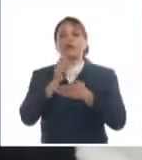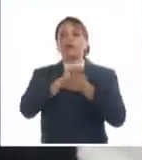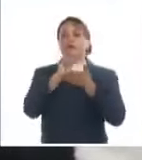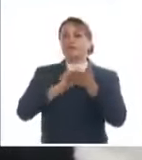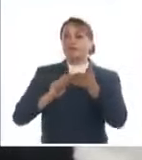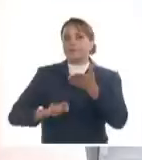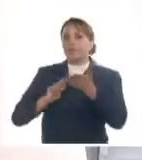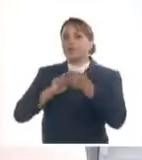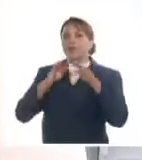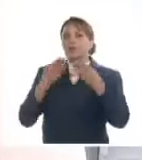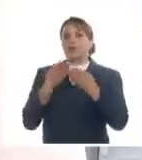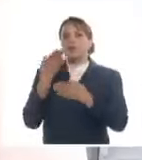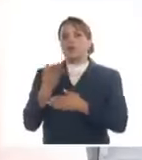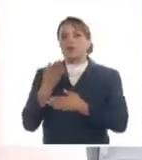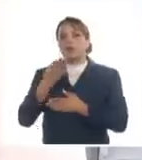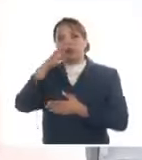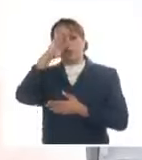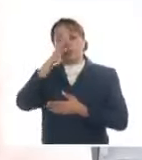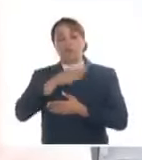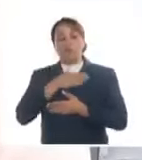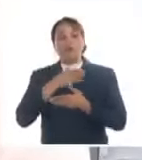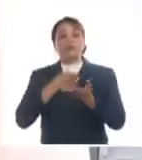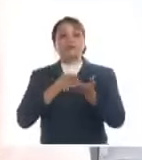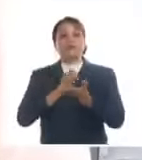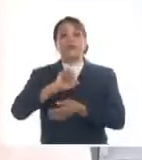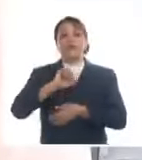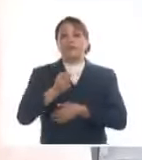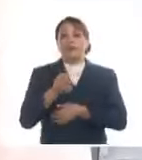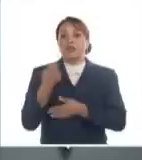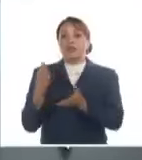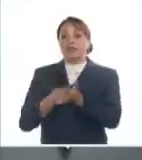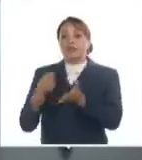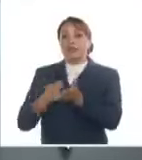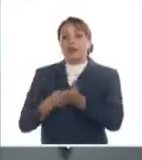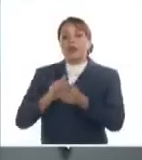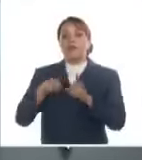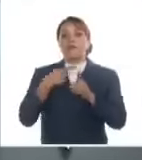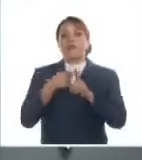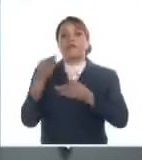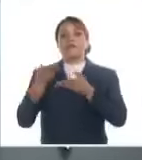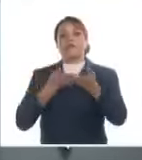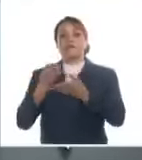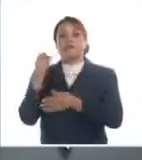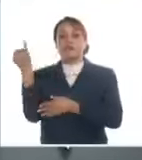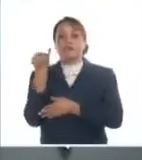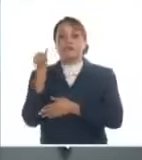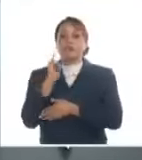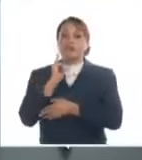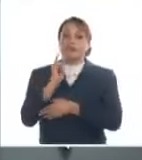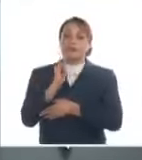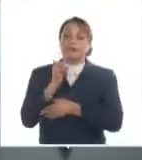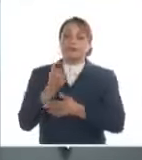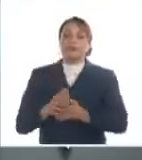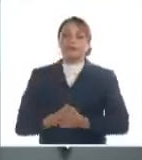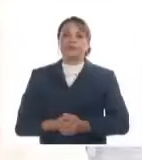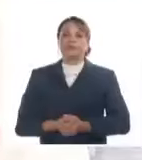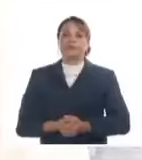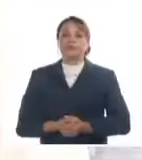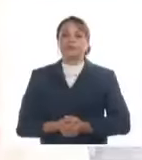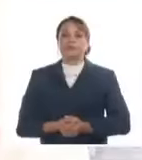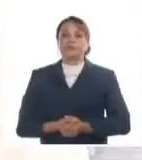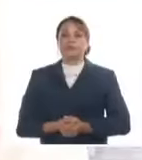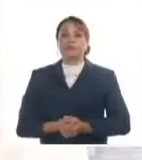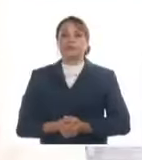demanda el país en medio de continuas presiones financieras y los mercados internacionales distantes. Lo que debemos trasladar a